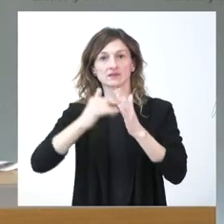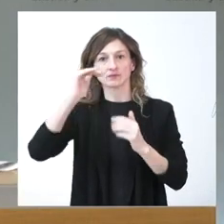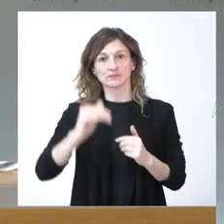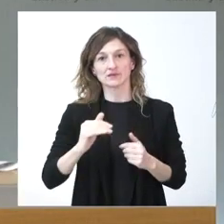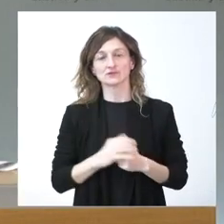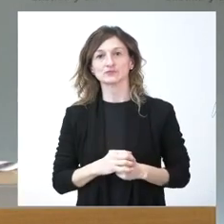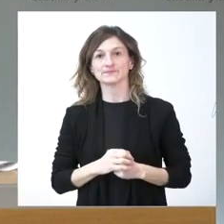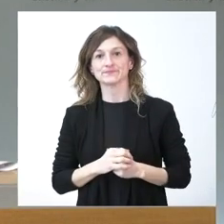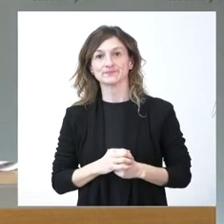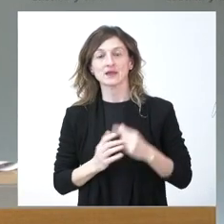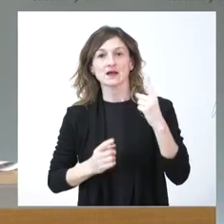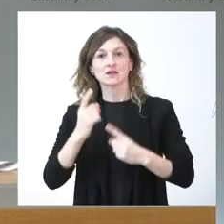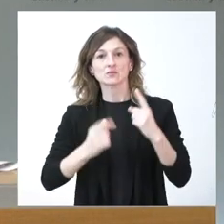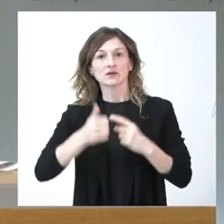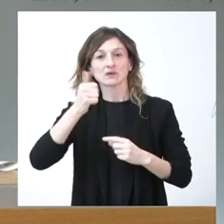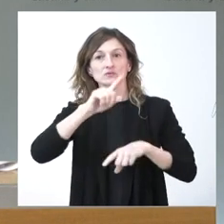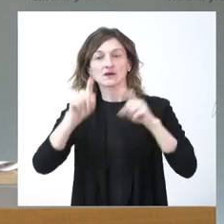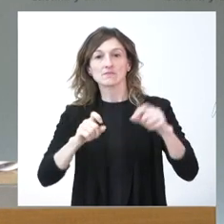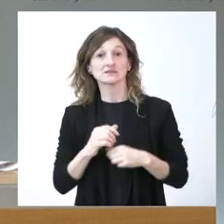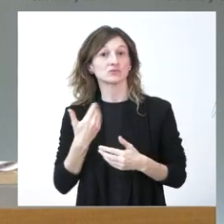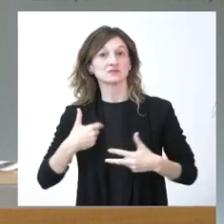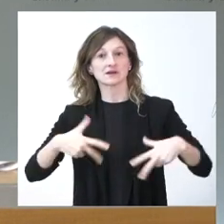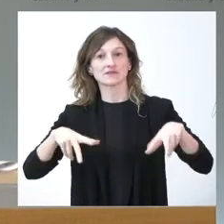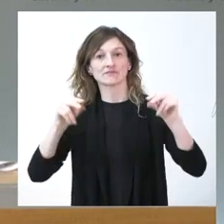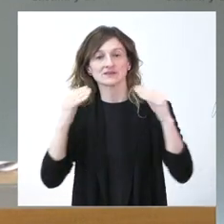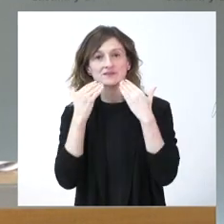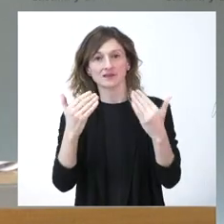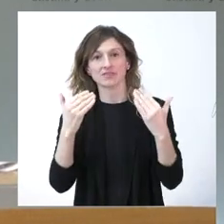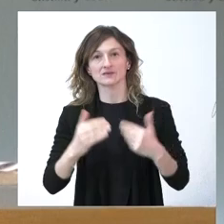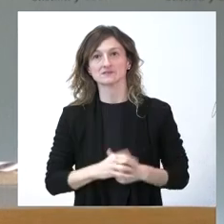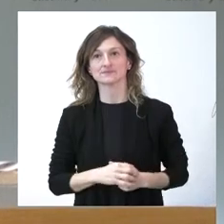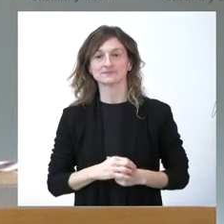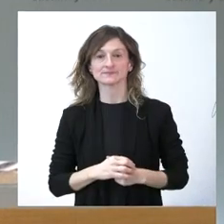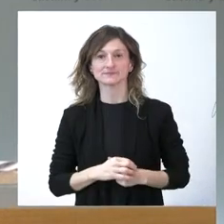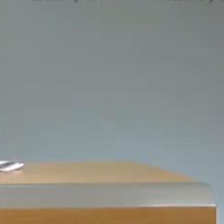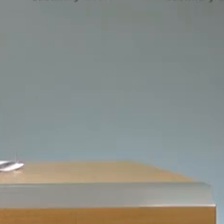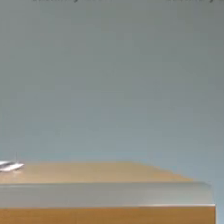¿Alguna pregunta más? Pues aquí terminamos gracias Pues muchísimas gracias gracias